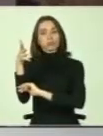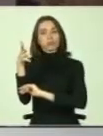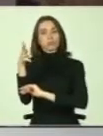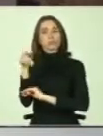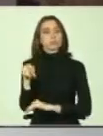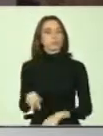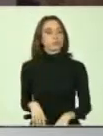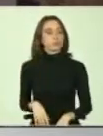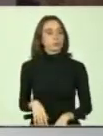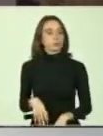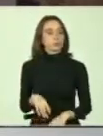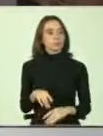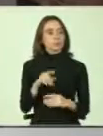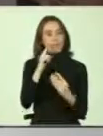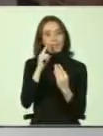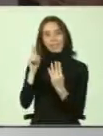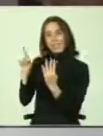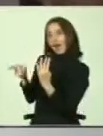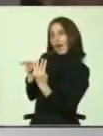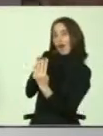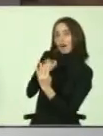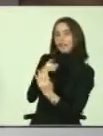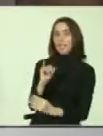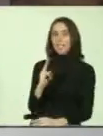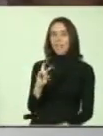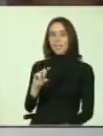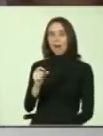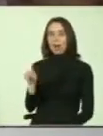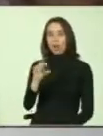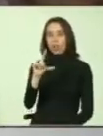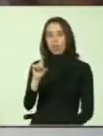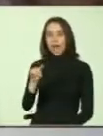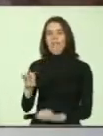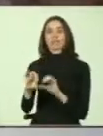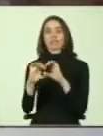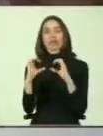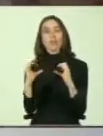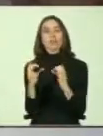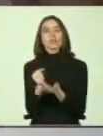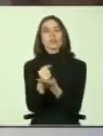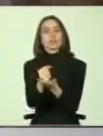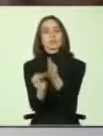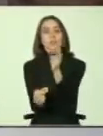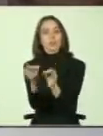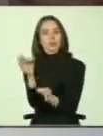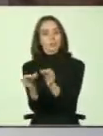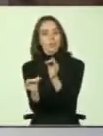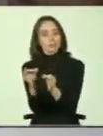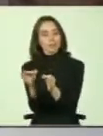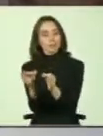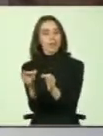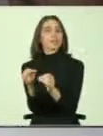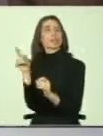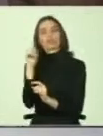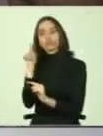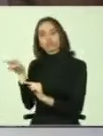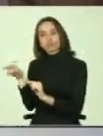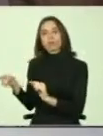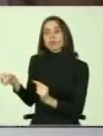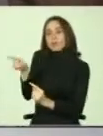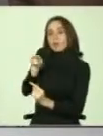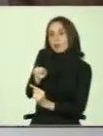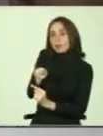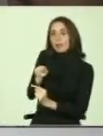en orden. Está Iván González, de la Corporación de Asistencia Judicial, dentro de los expositores. Después